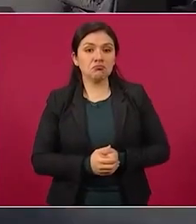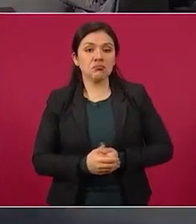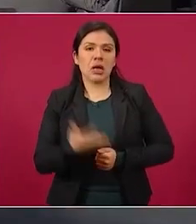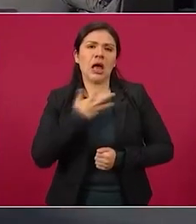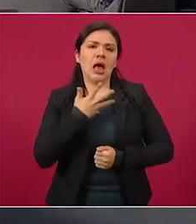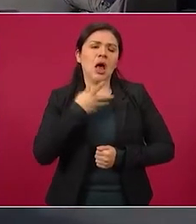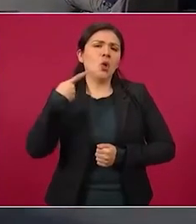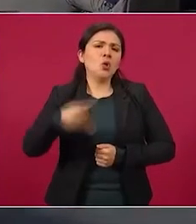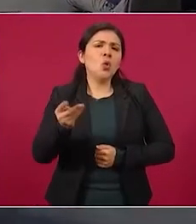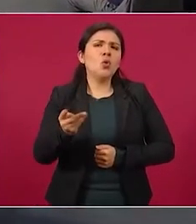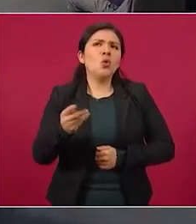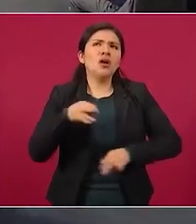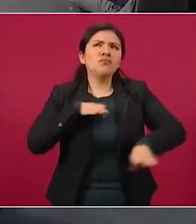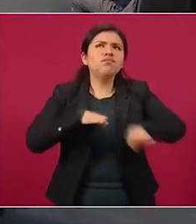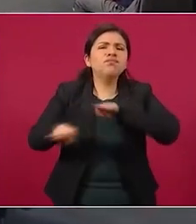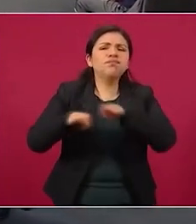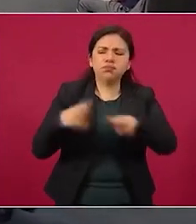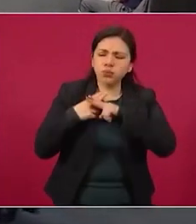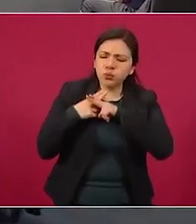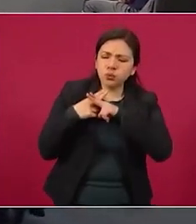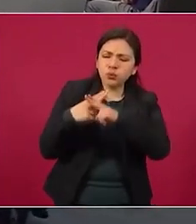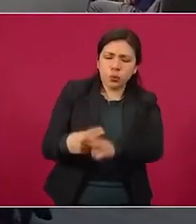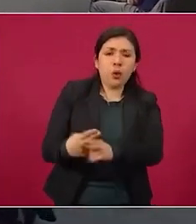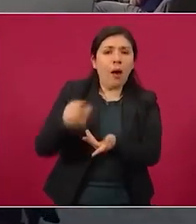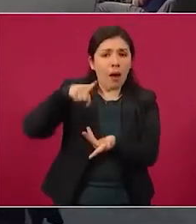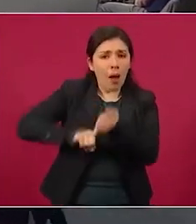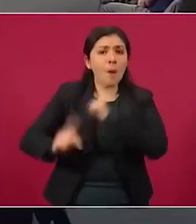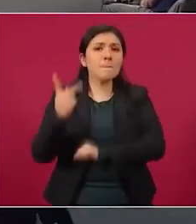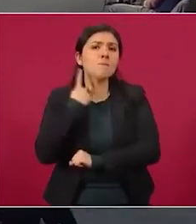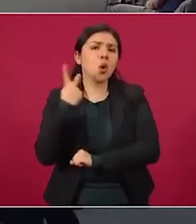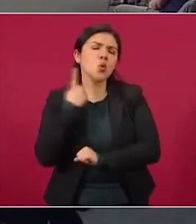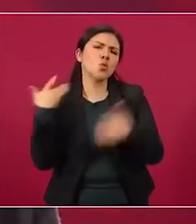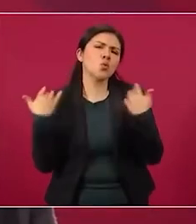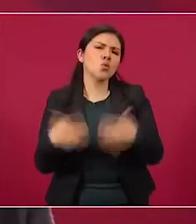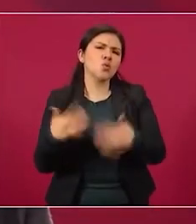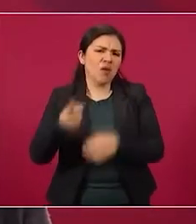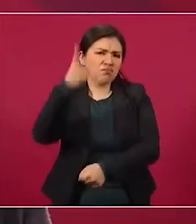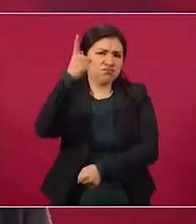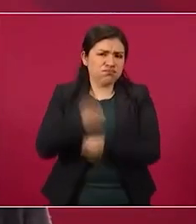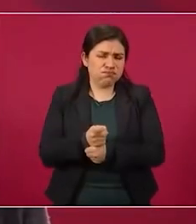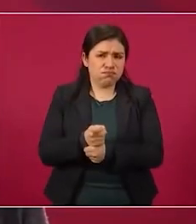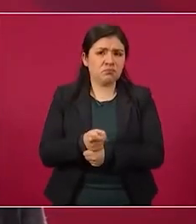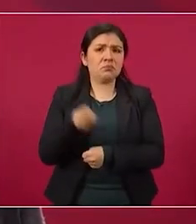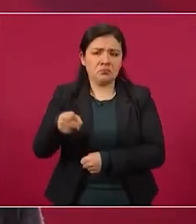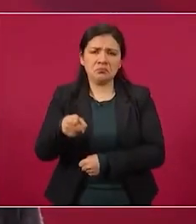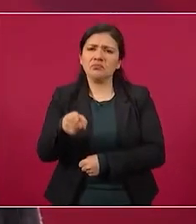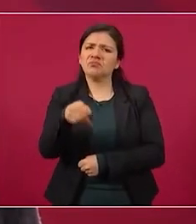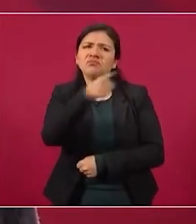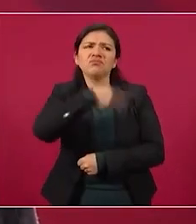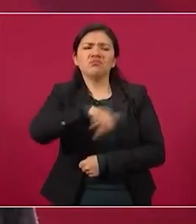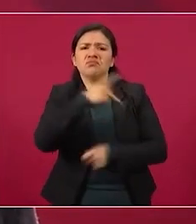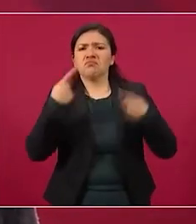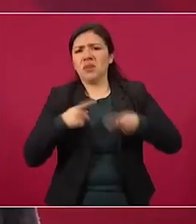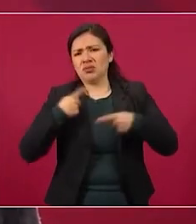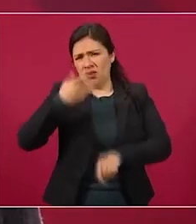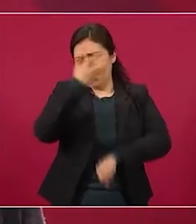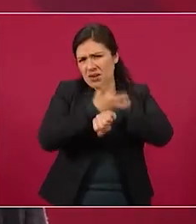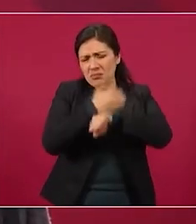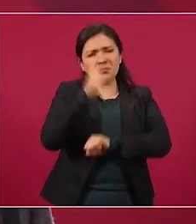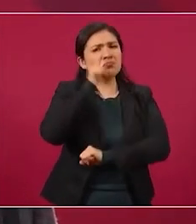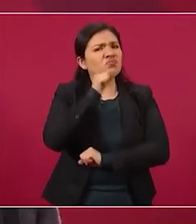trayectoria política de primer orden, es muy estimado en Estados Unidos